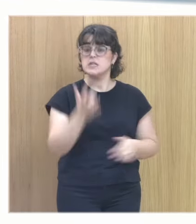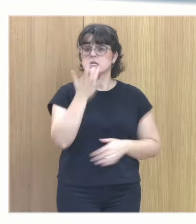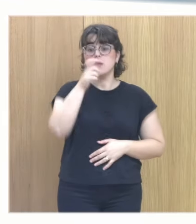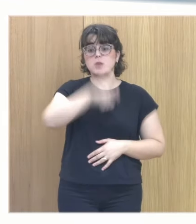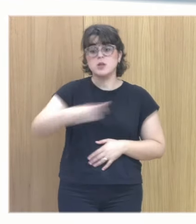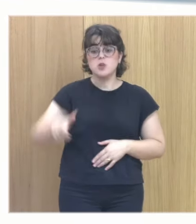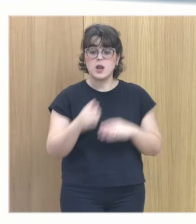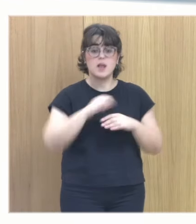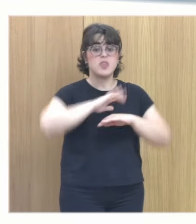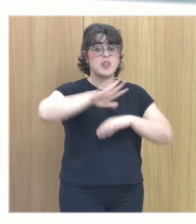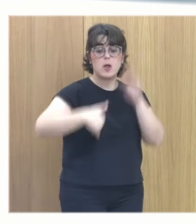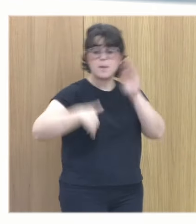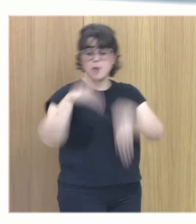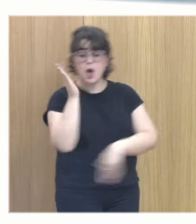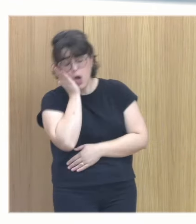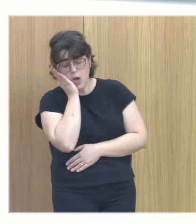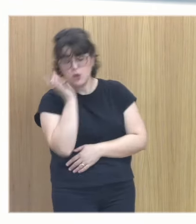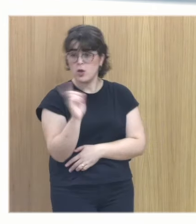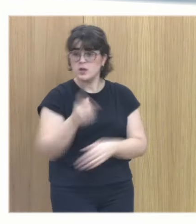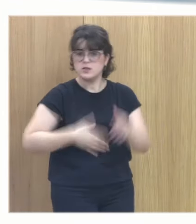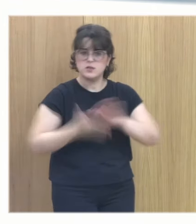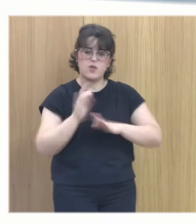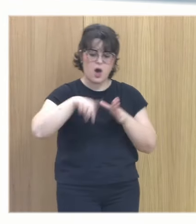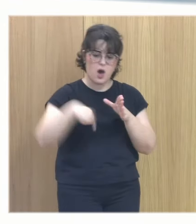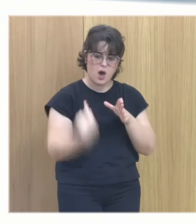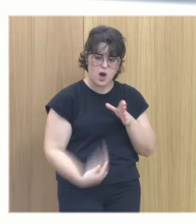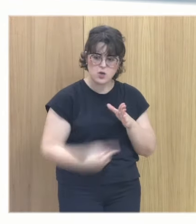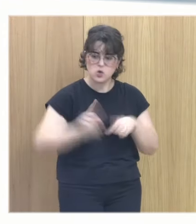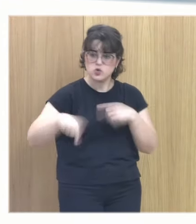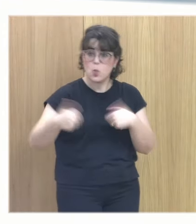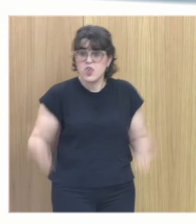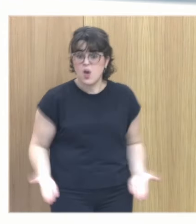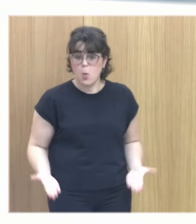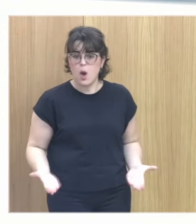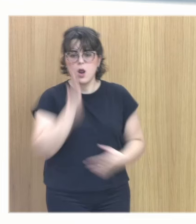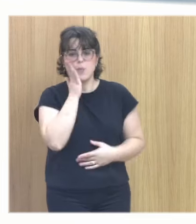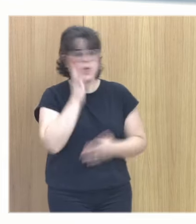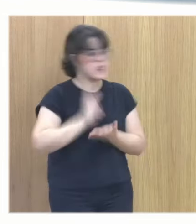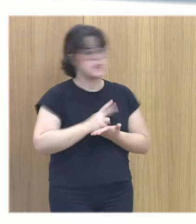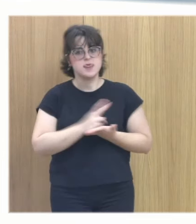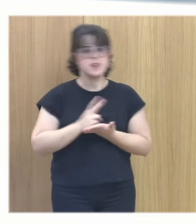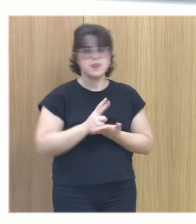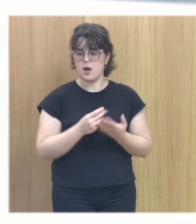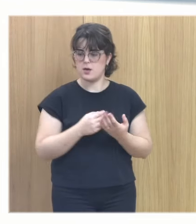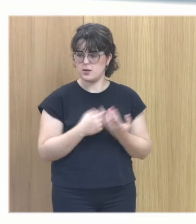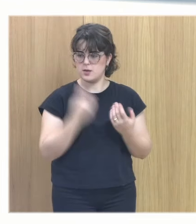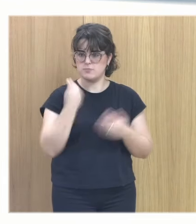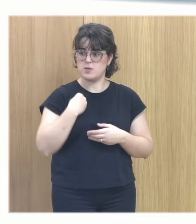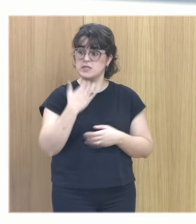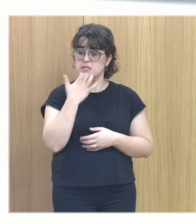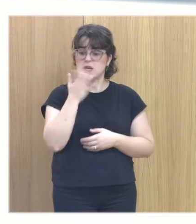duermen y el problema con el agotamiento extremo es que llega un momento que dejan de dormir entonces si las personas no duermen no vamos a poder hacer un trabajo